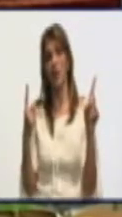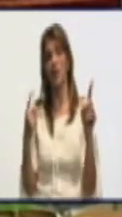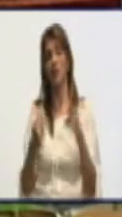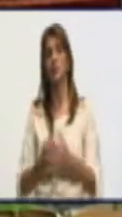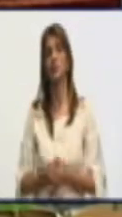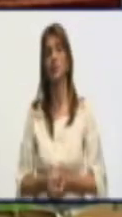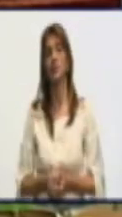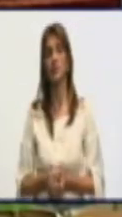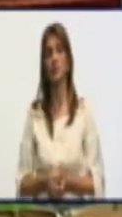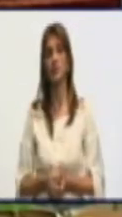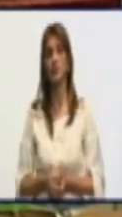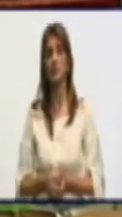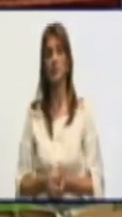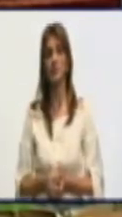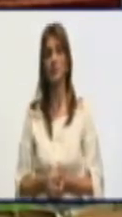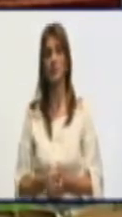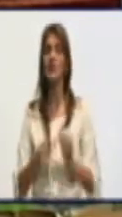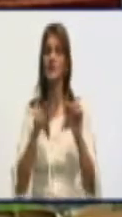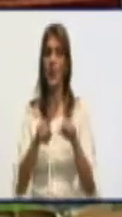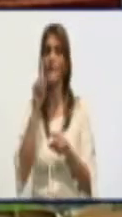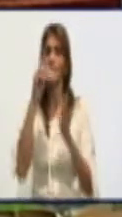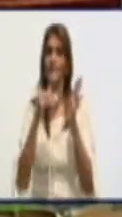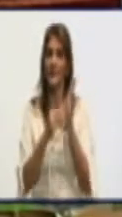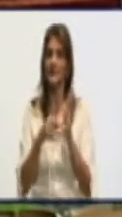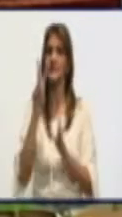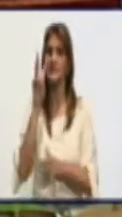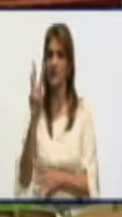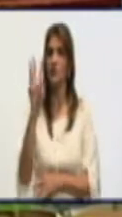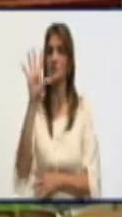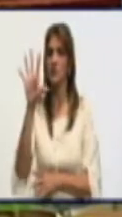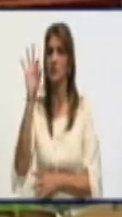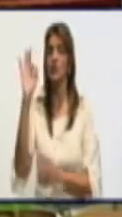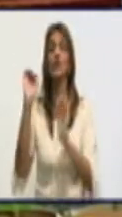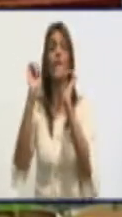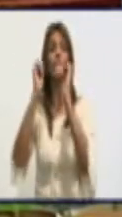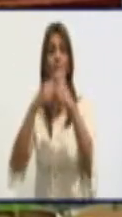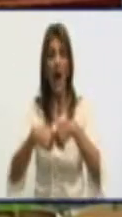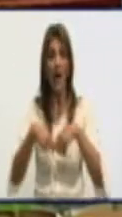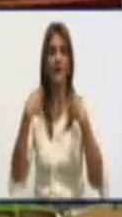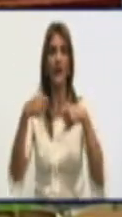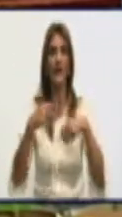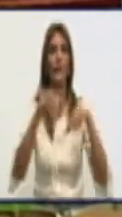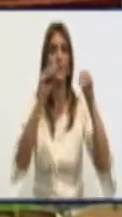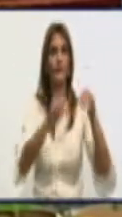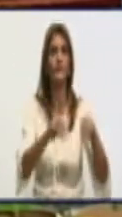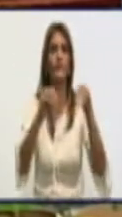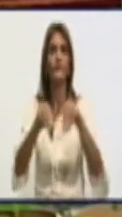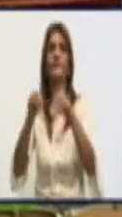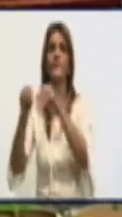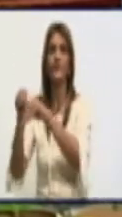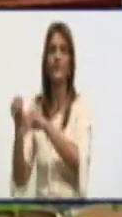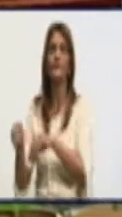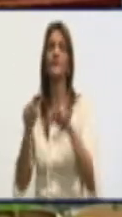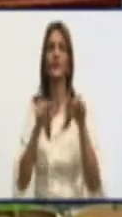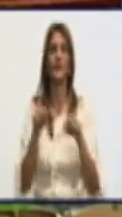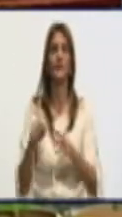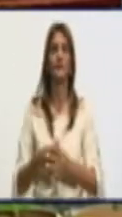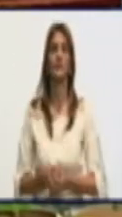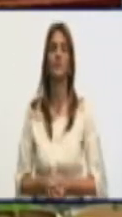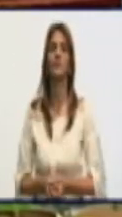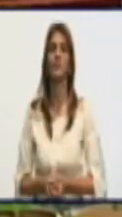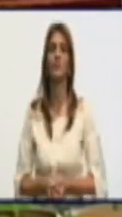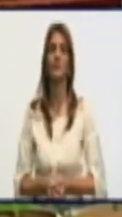.358 pan que tienen que elaborar estas panaderías para llevarlo a los centros de aislamiento, multiplicado por tres,